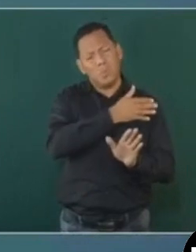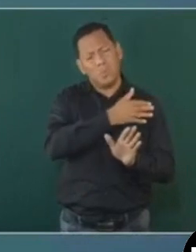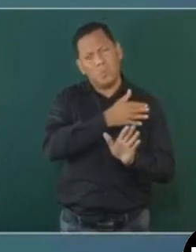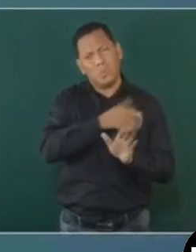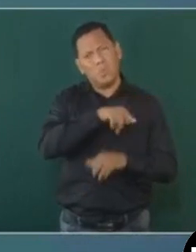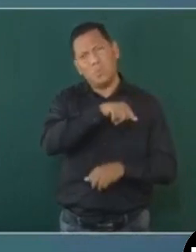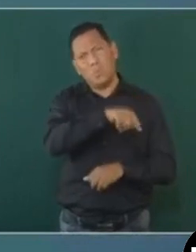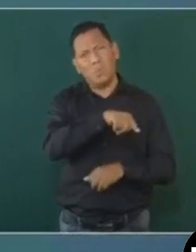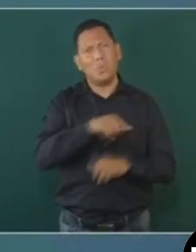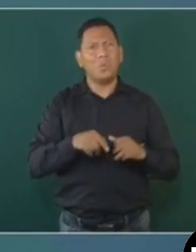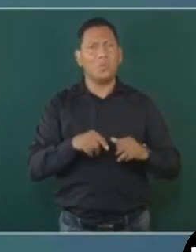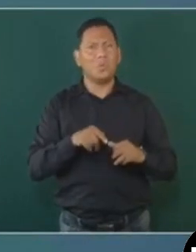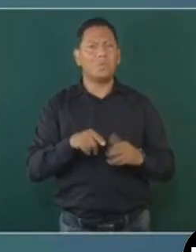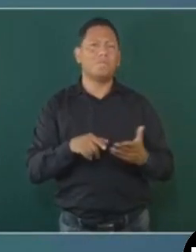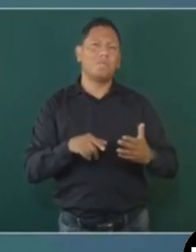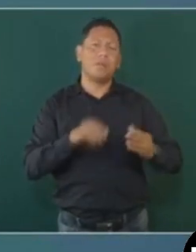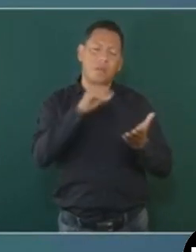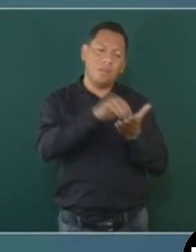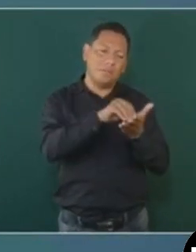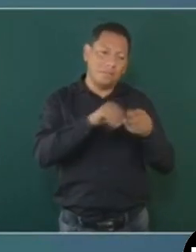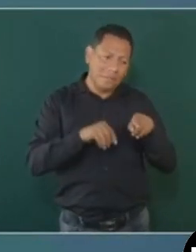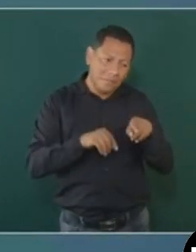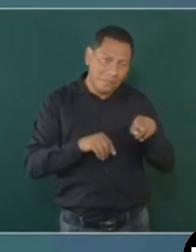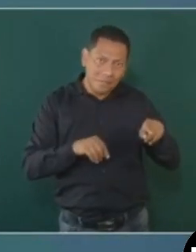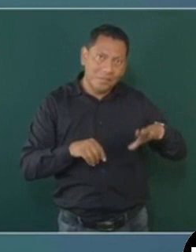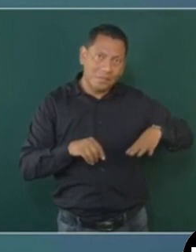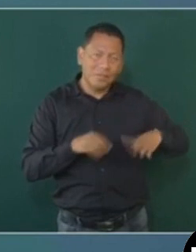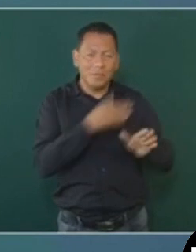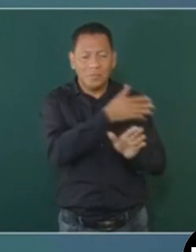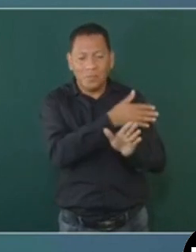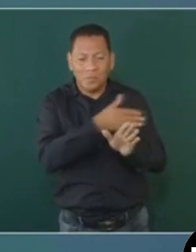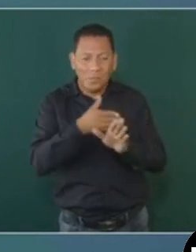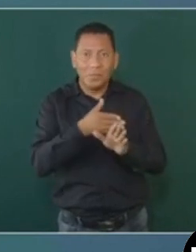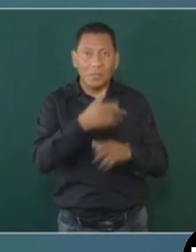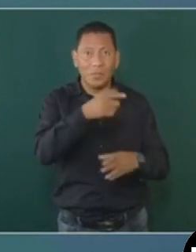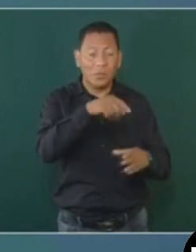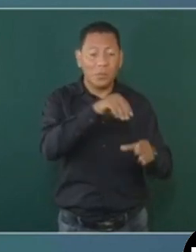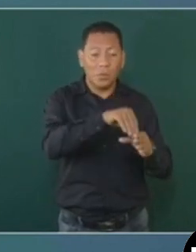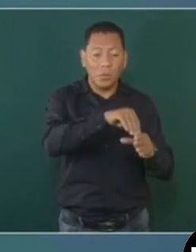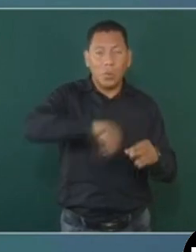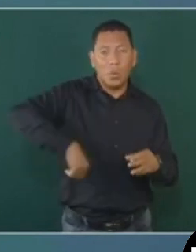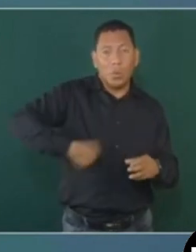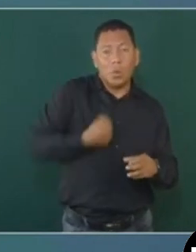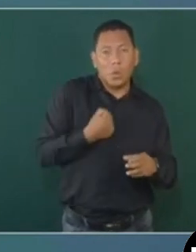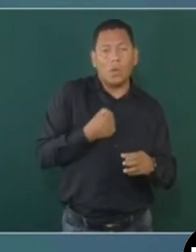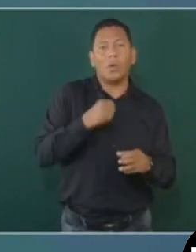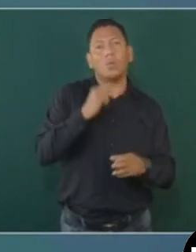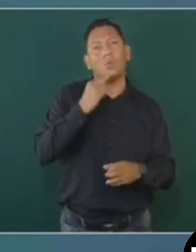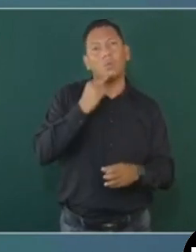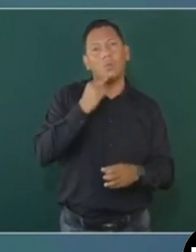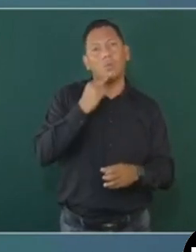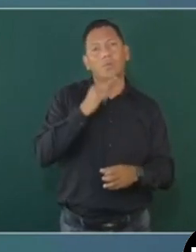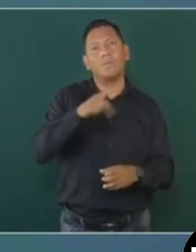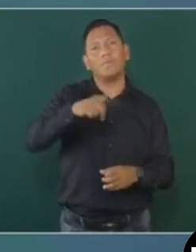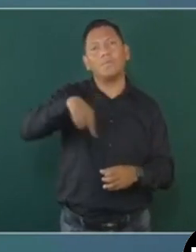ese recurso en el